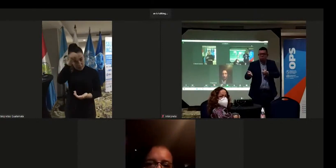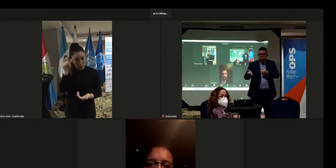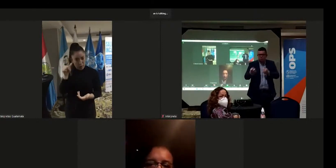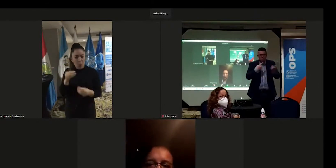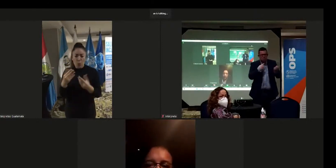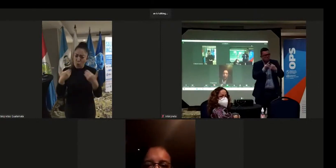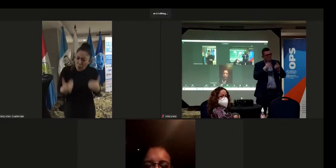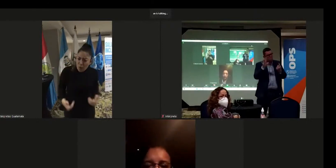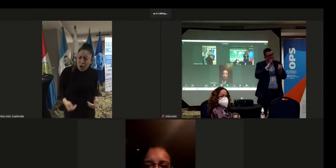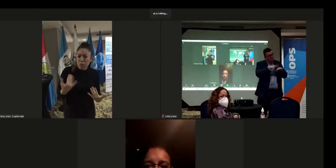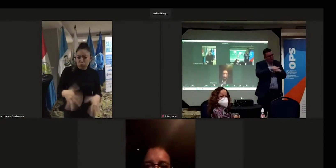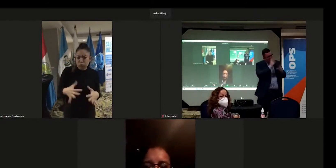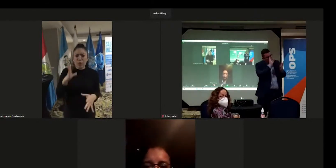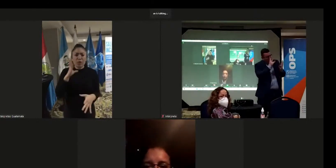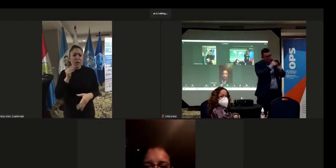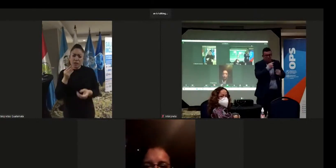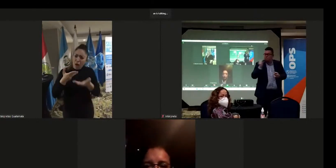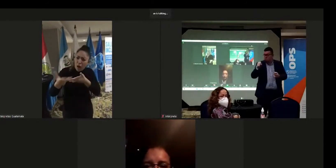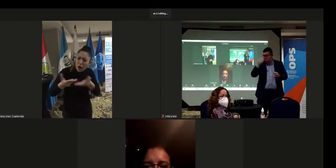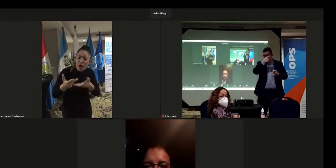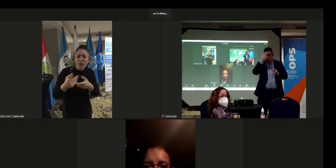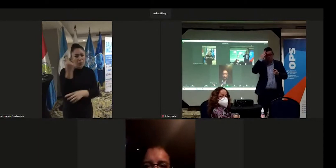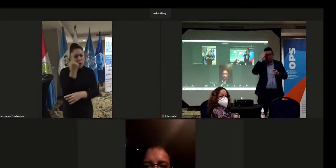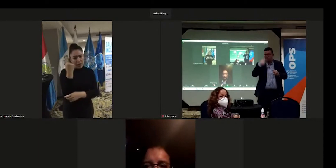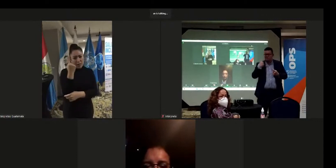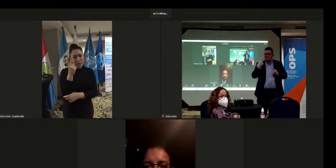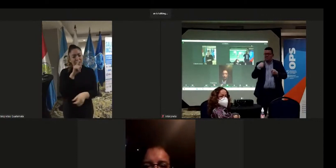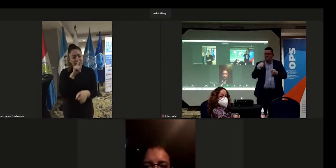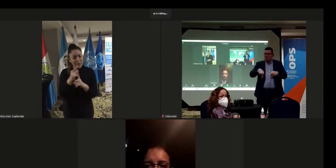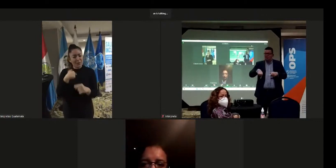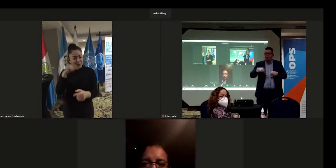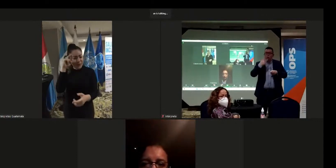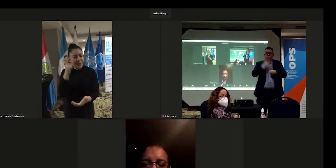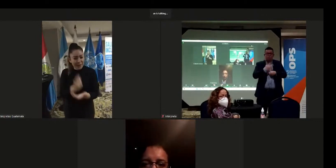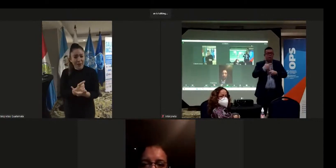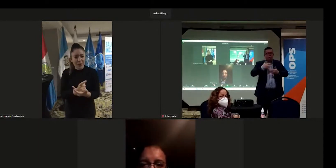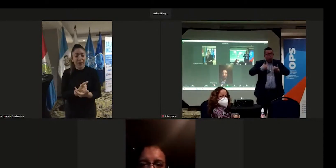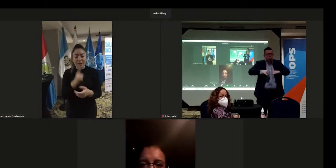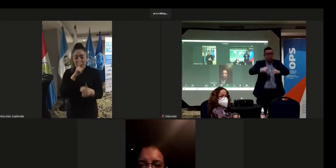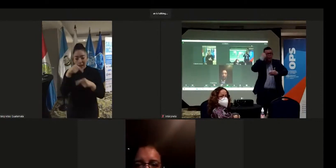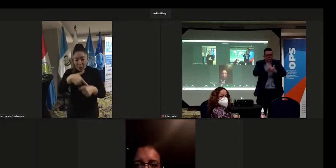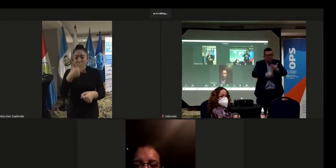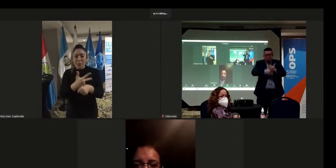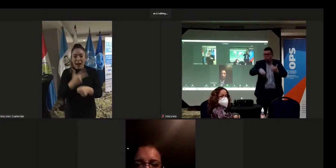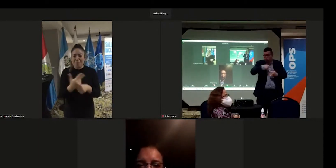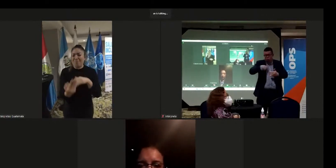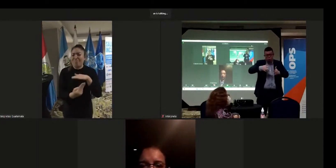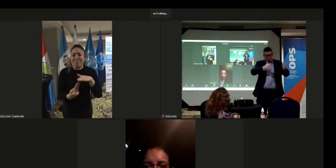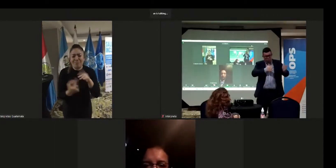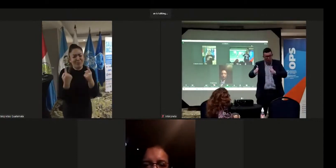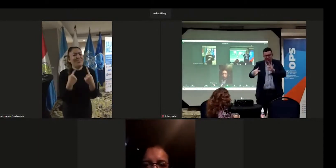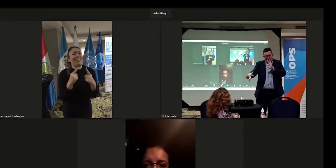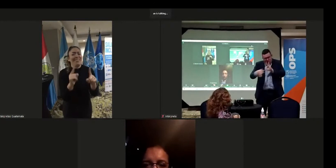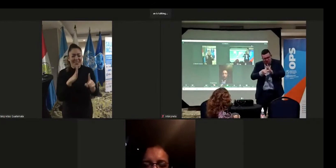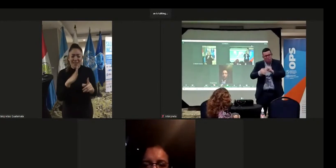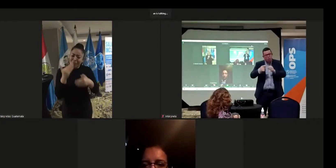por cierto, una experiencia que nos pareció de suma importancia y creo que en Guatemala, básicamente, todavía es